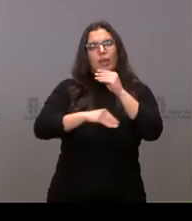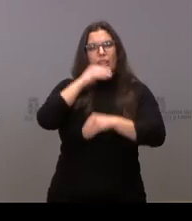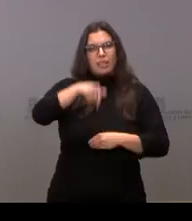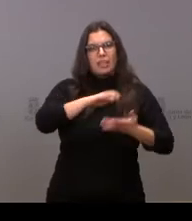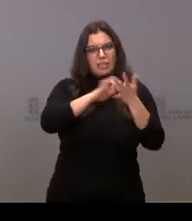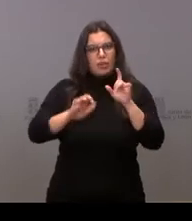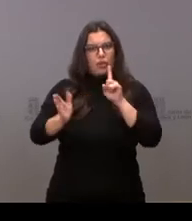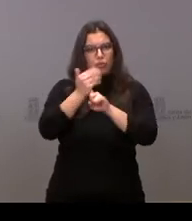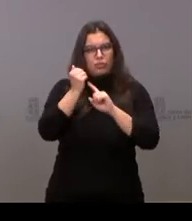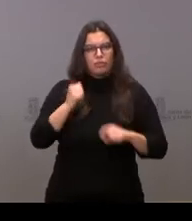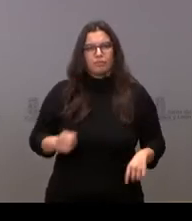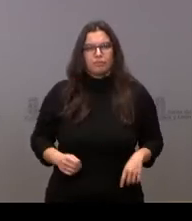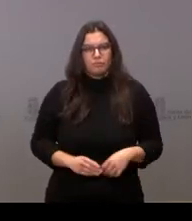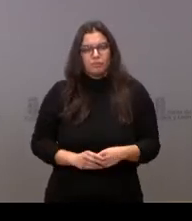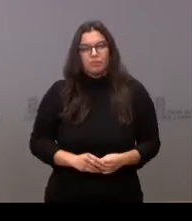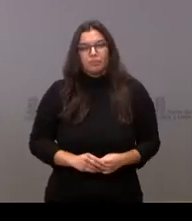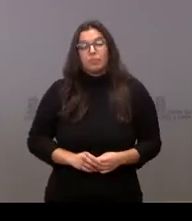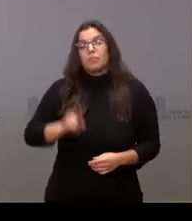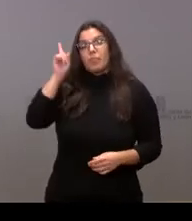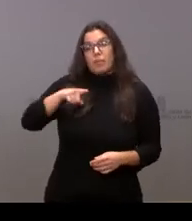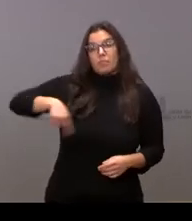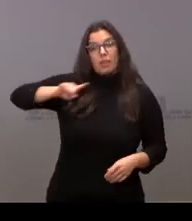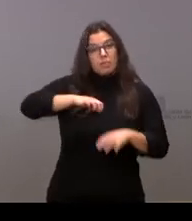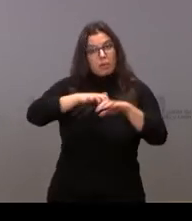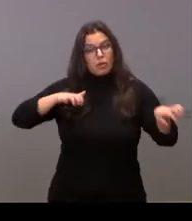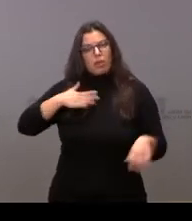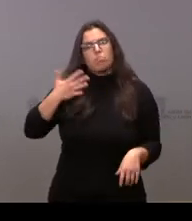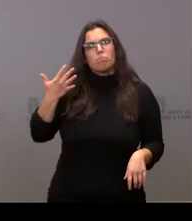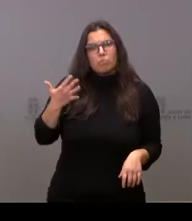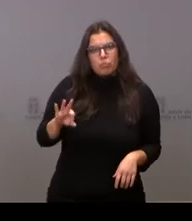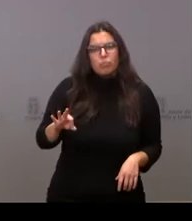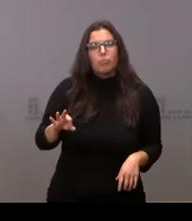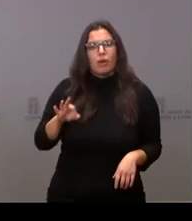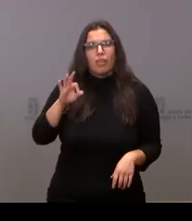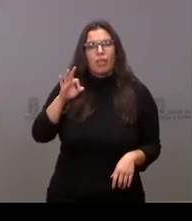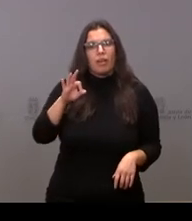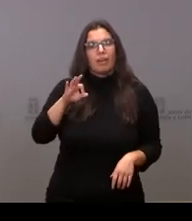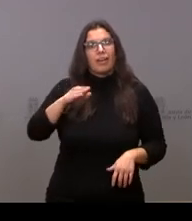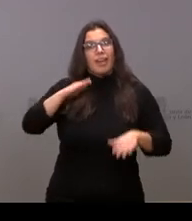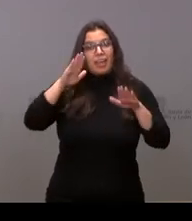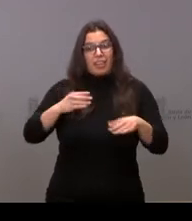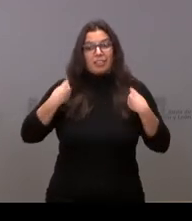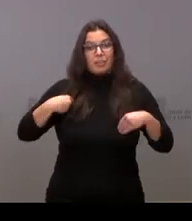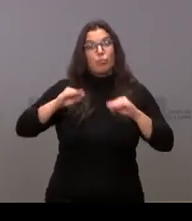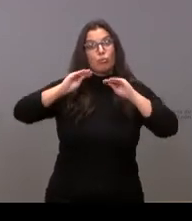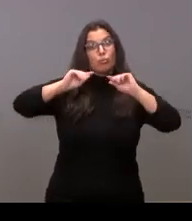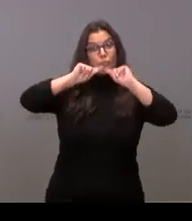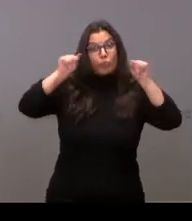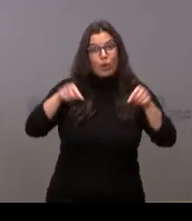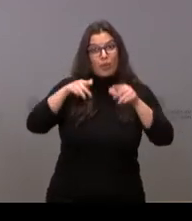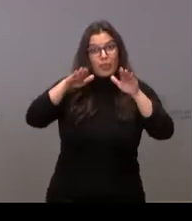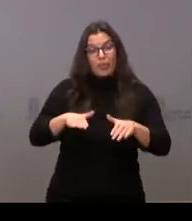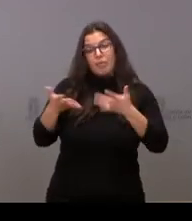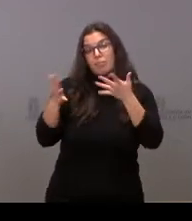También en su inmensa mayoría tienen la posibilidad de quedarse en la provincia de residencia, aproximadamente el